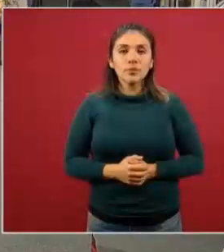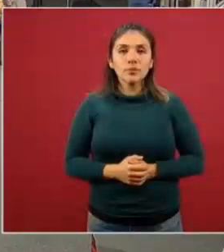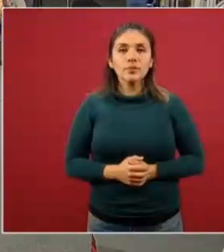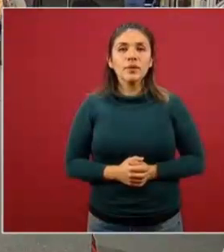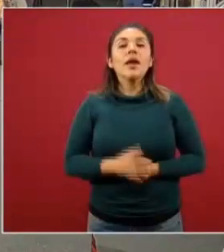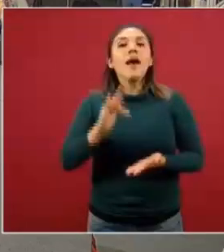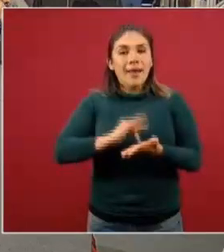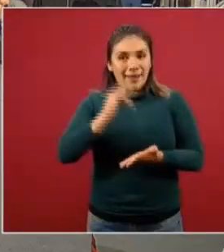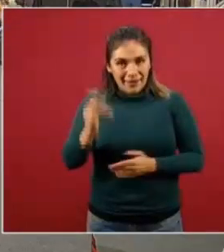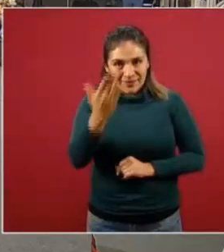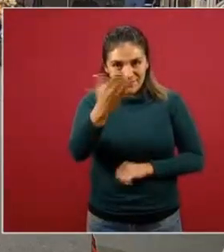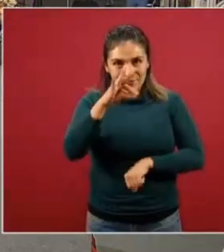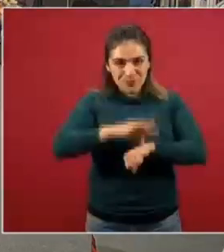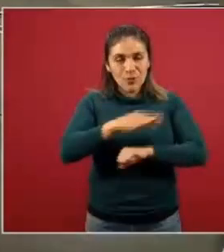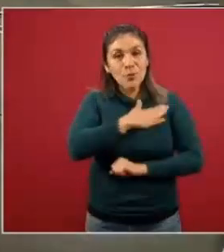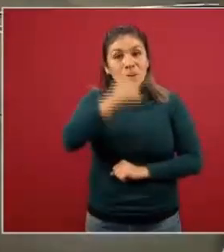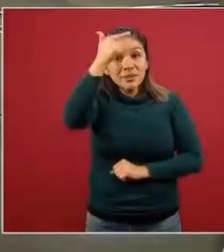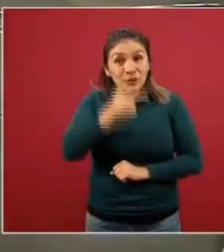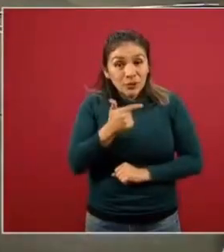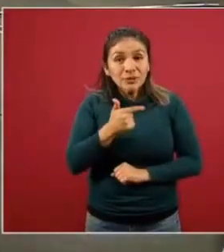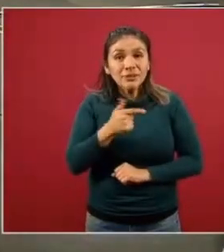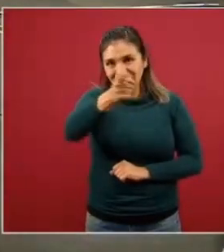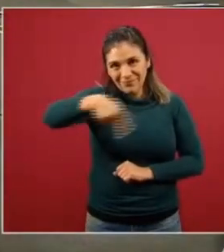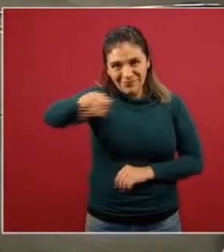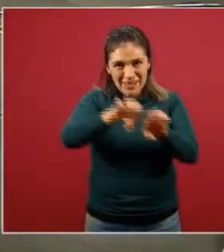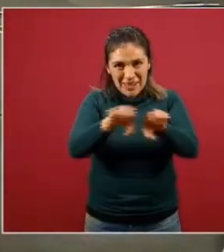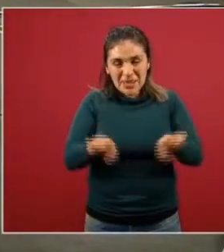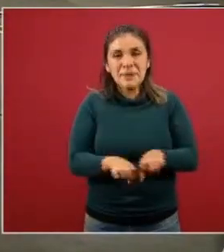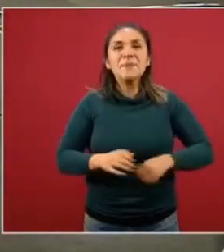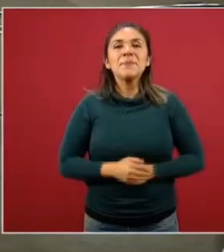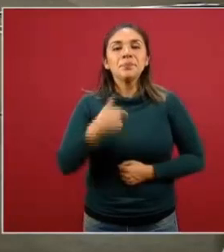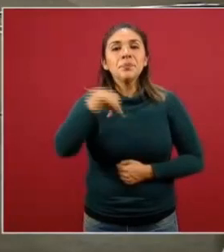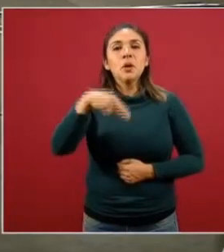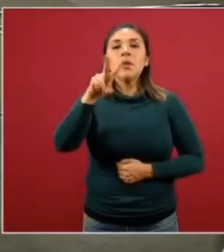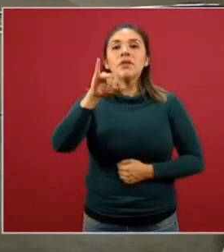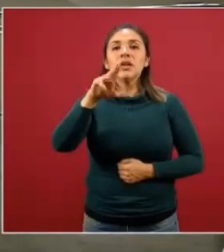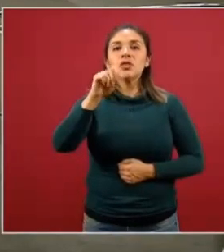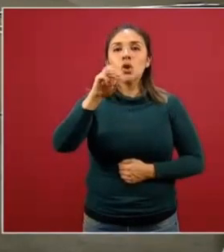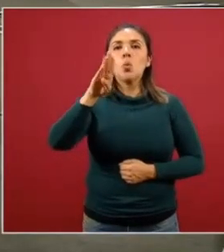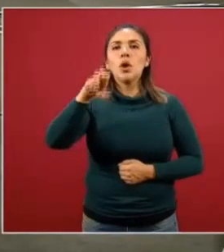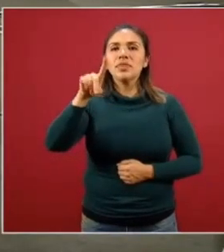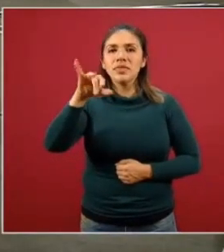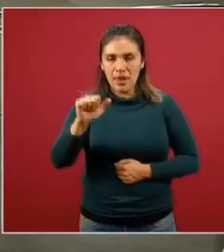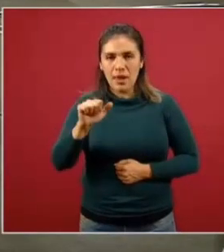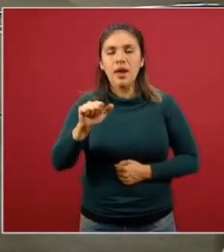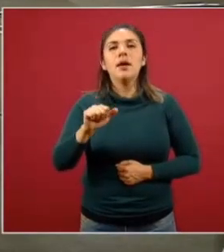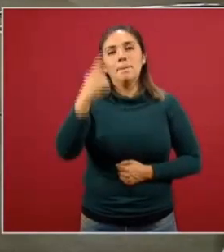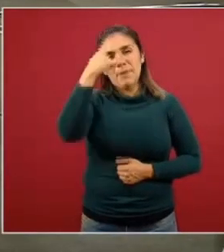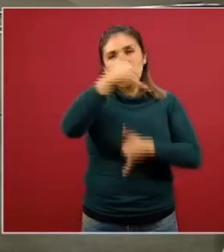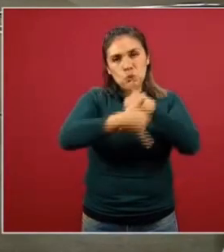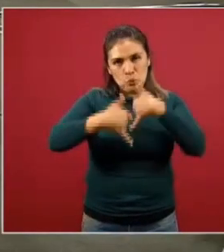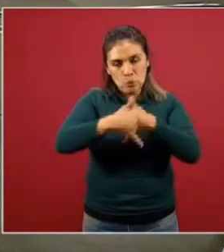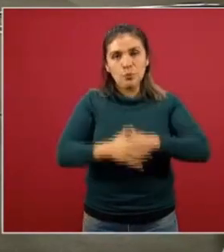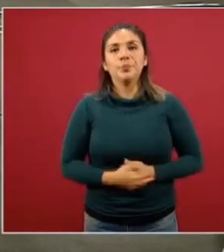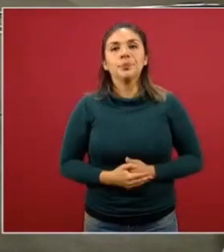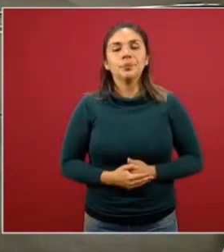Gracias, doctor. Buenas noches, buenas noches a su equipo. Víctor, buen día para Víctor Blogs y México Informa de YouTube, doctor.